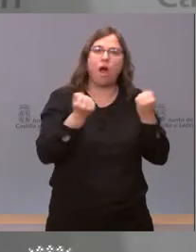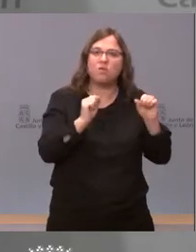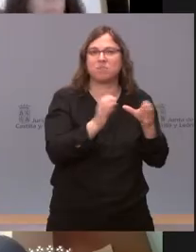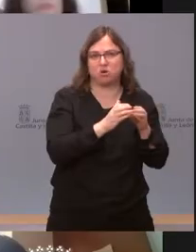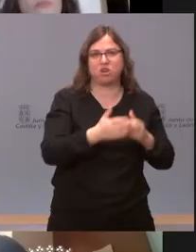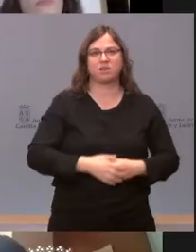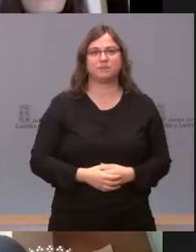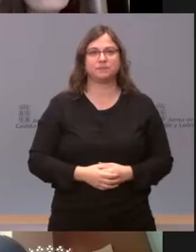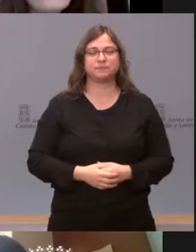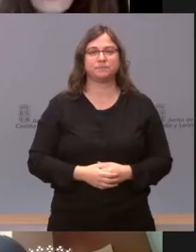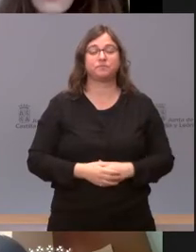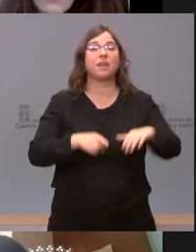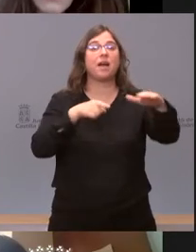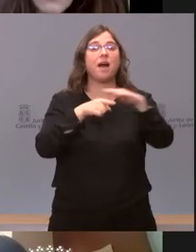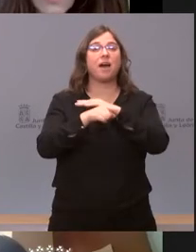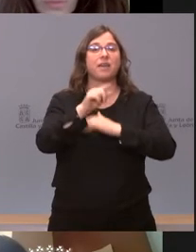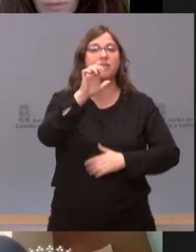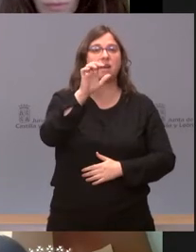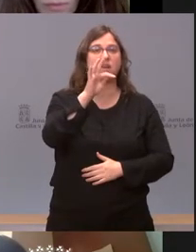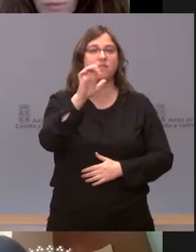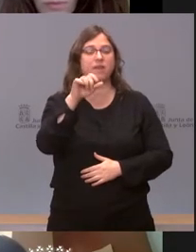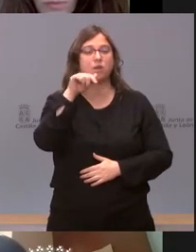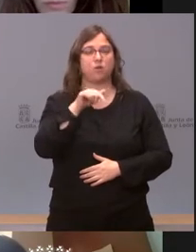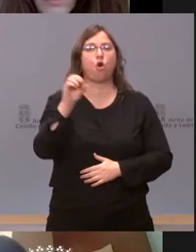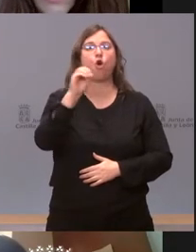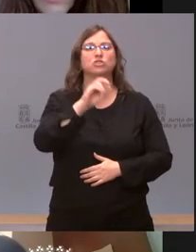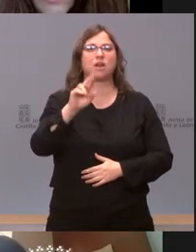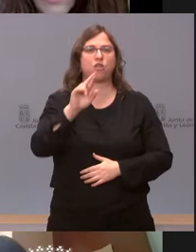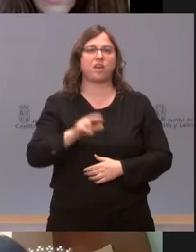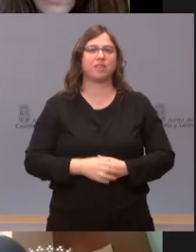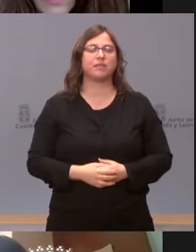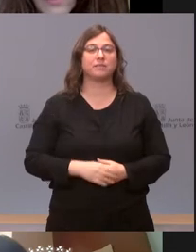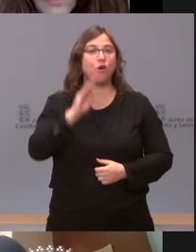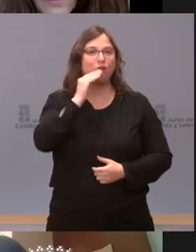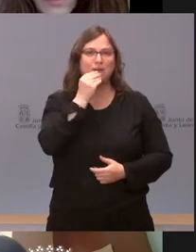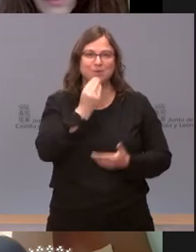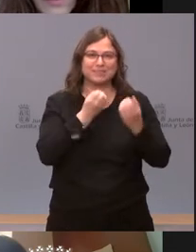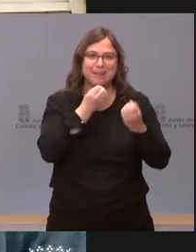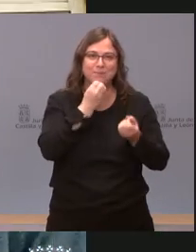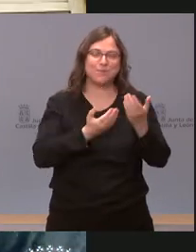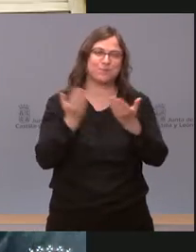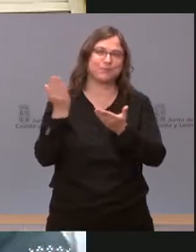En la Agencia EFE tenemos esta mañana a Óscar Rodríguez. Hola, Óscar. ¿Cómo estás? Adelante.